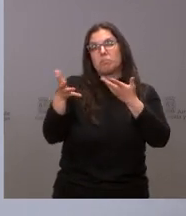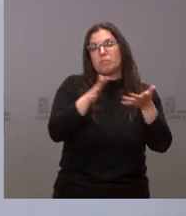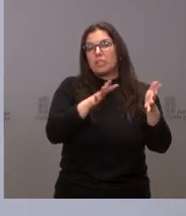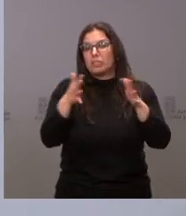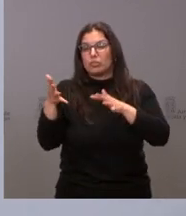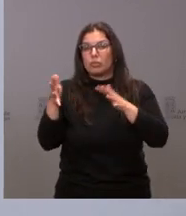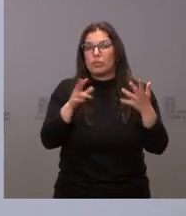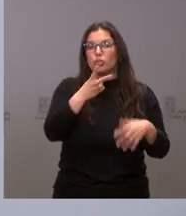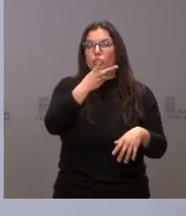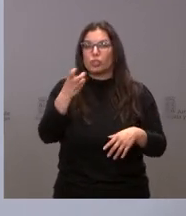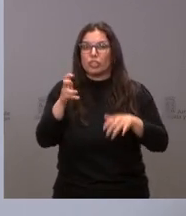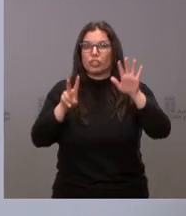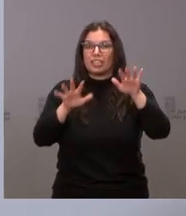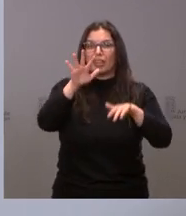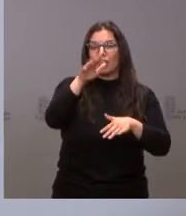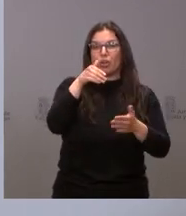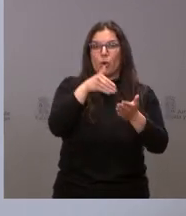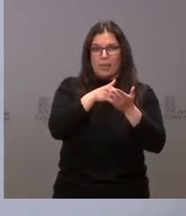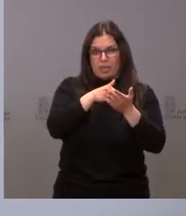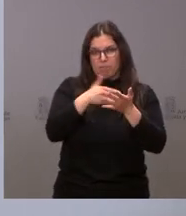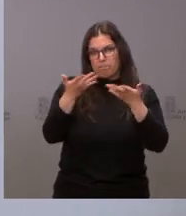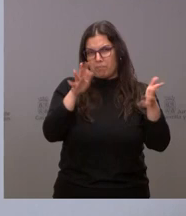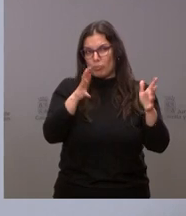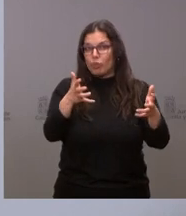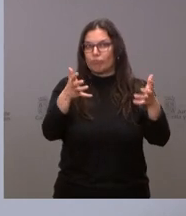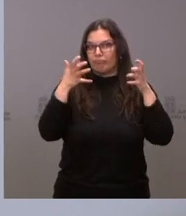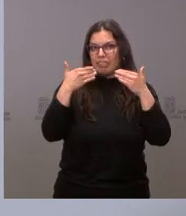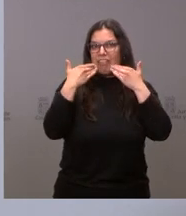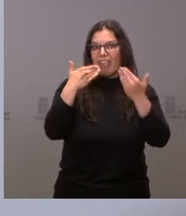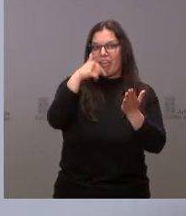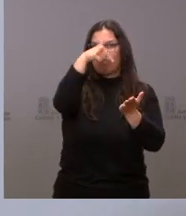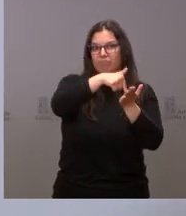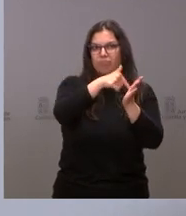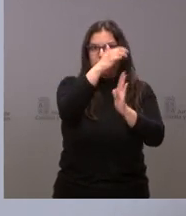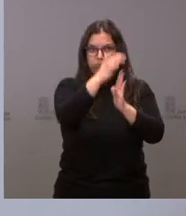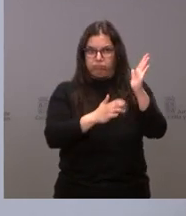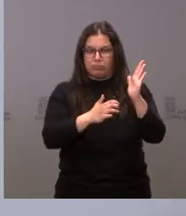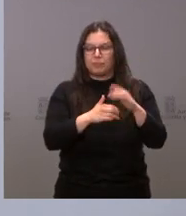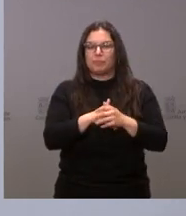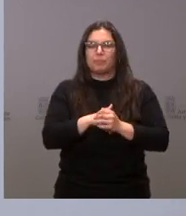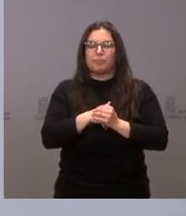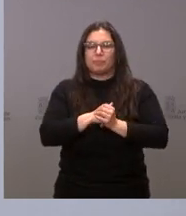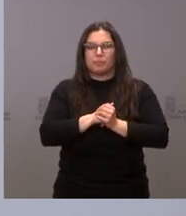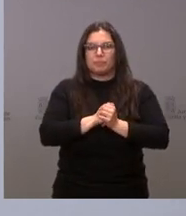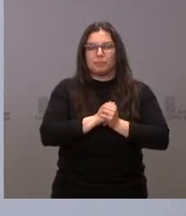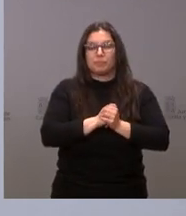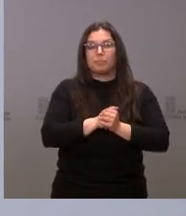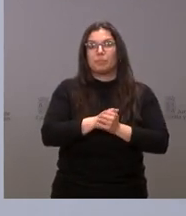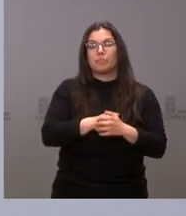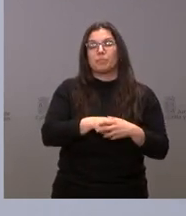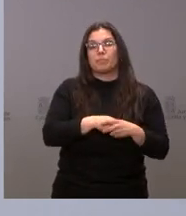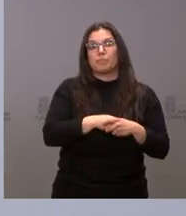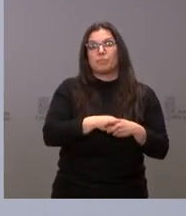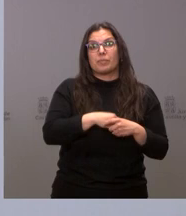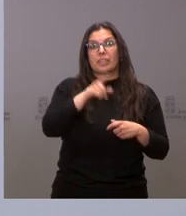275.000 personas. Esas rebajas fiscales, ya lo hemos dicho. Vamos a devolver durante